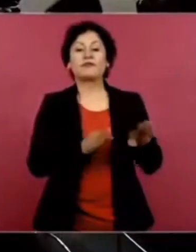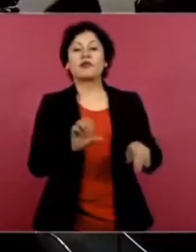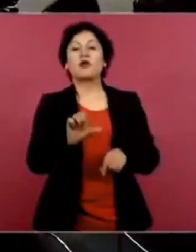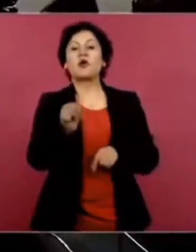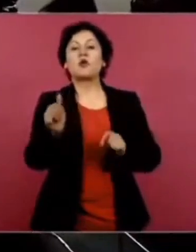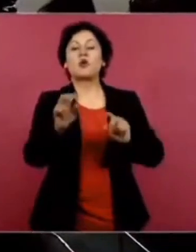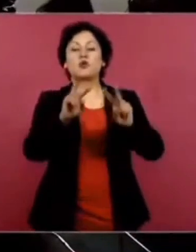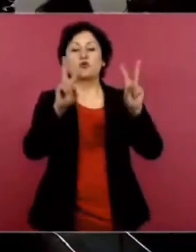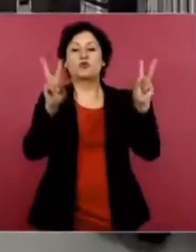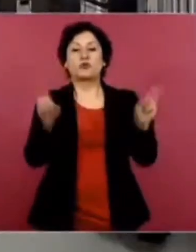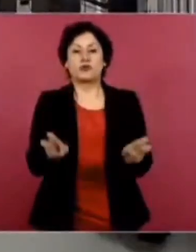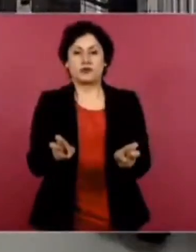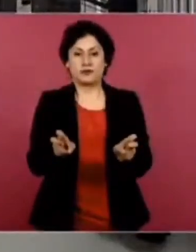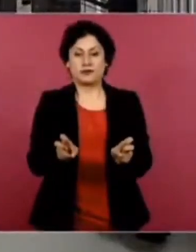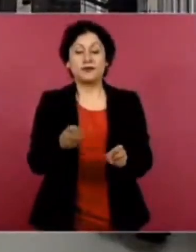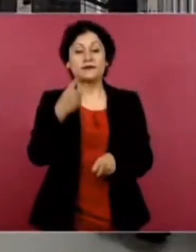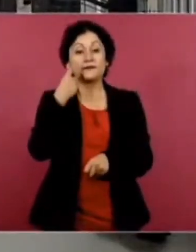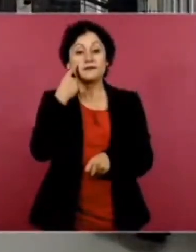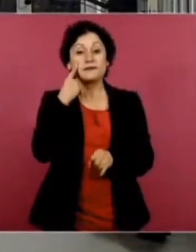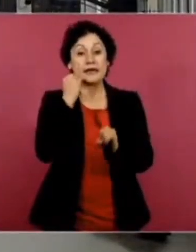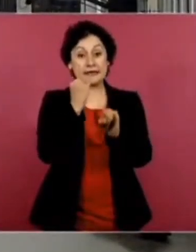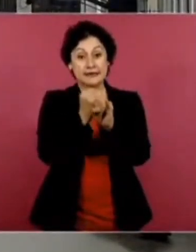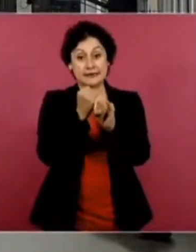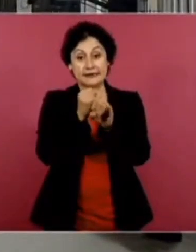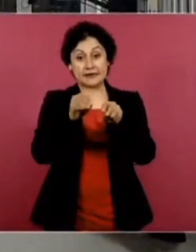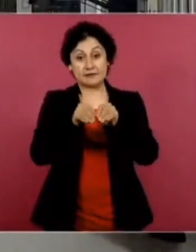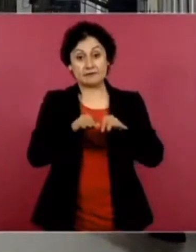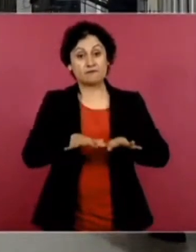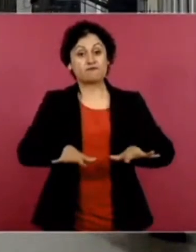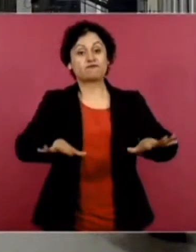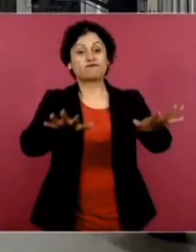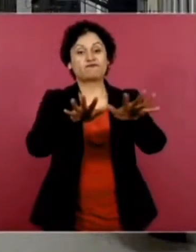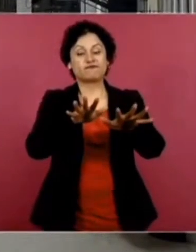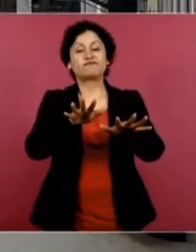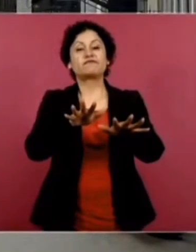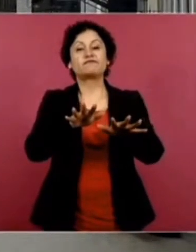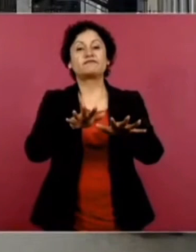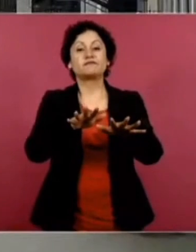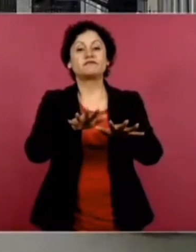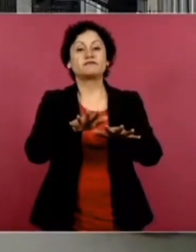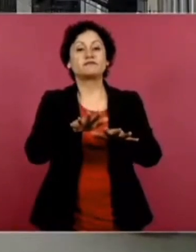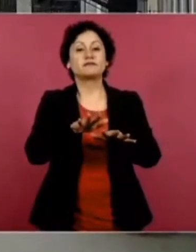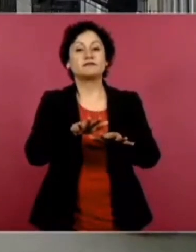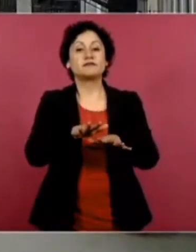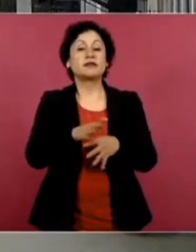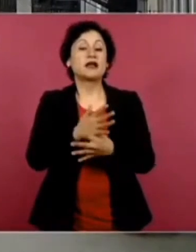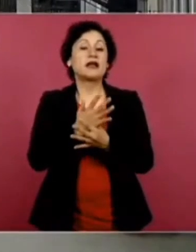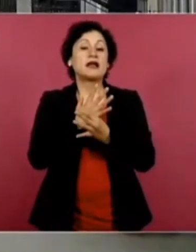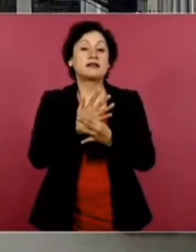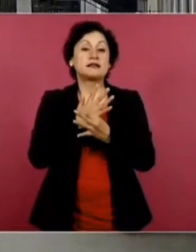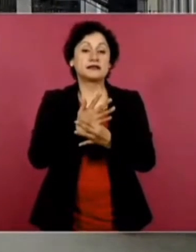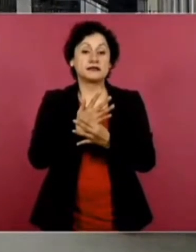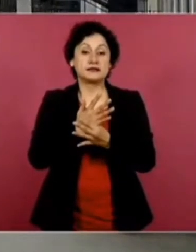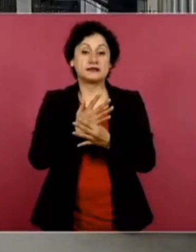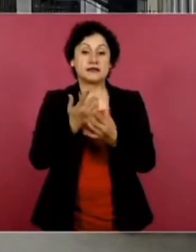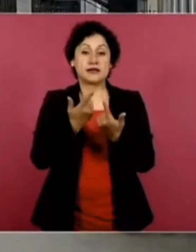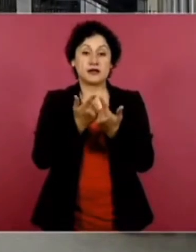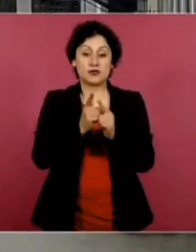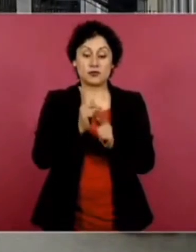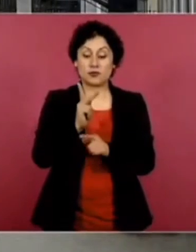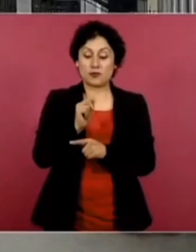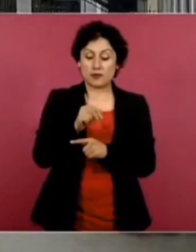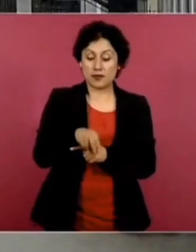En otro tema, en redes sociales estuvo circulando que la aspirante del PRI, PAM, PRD,